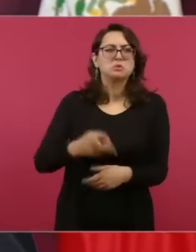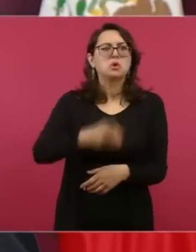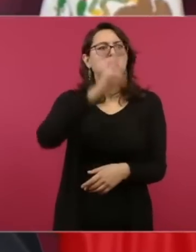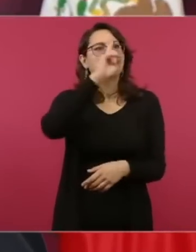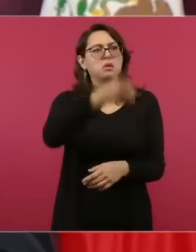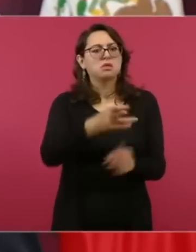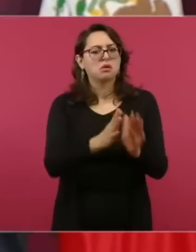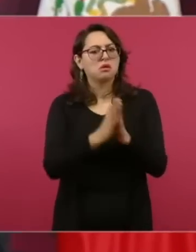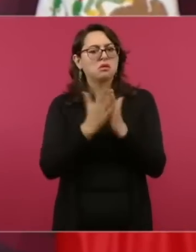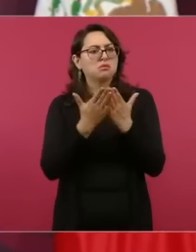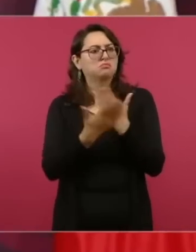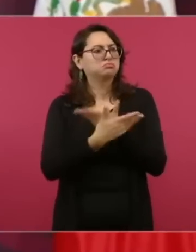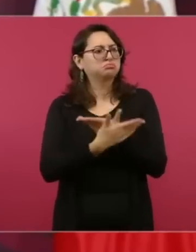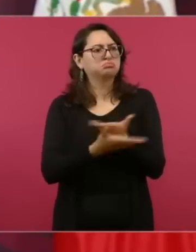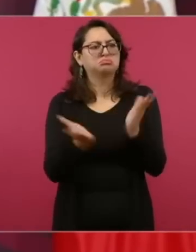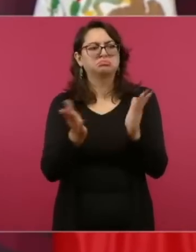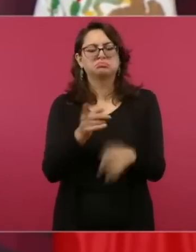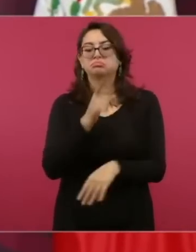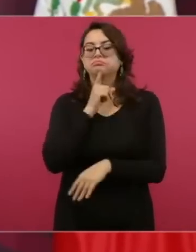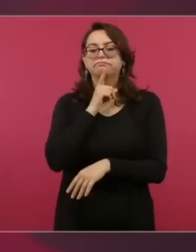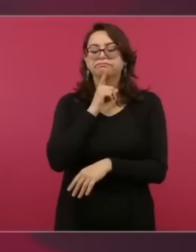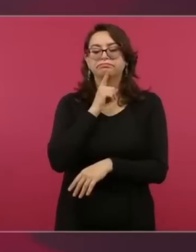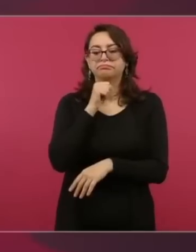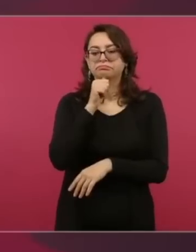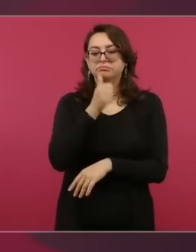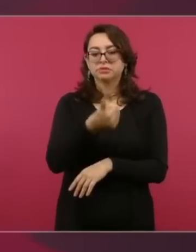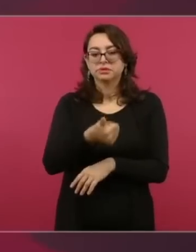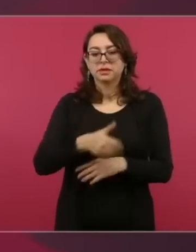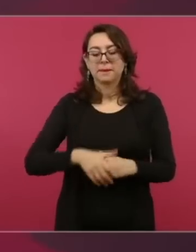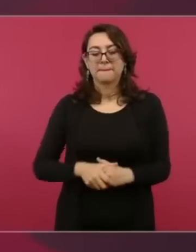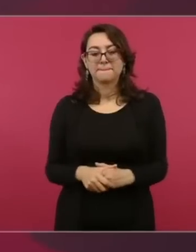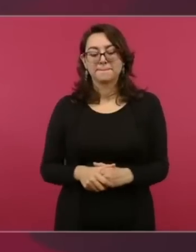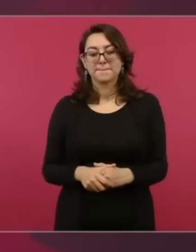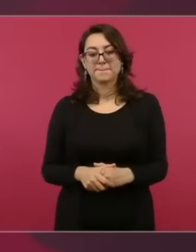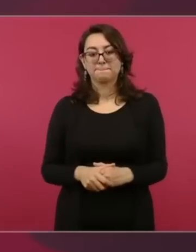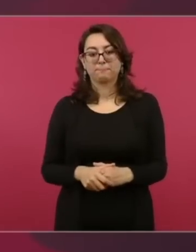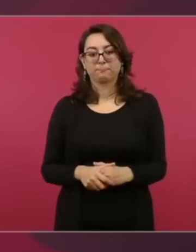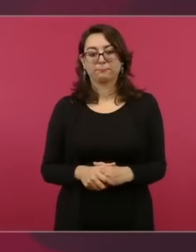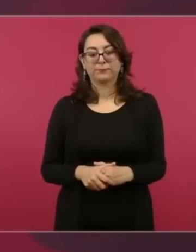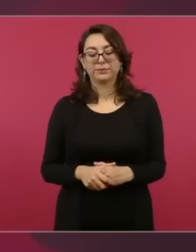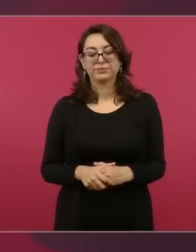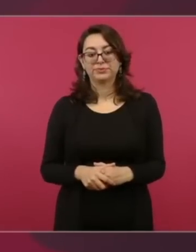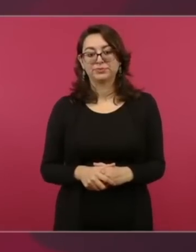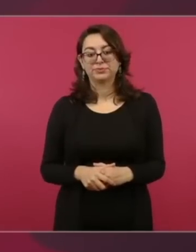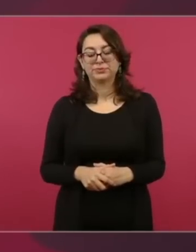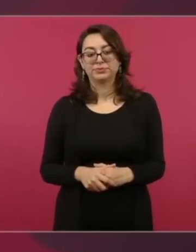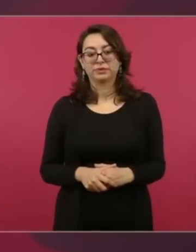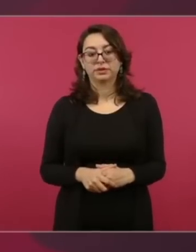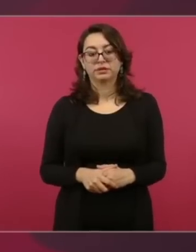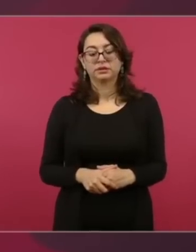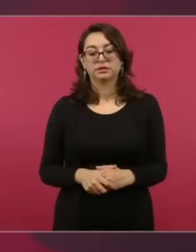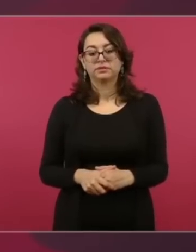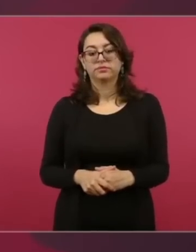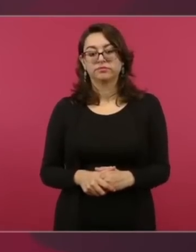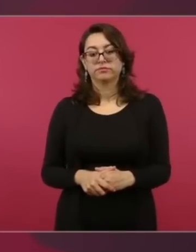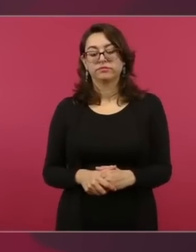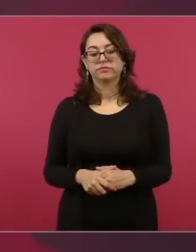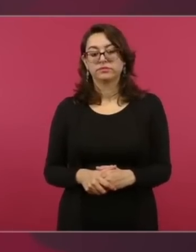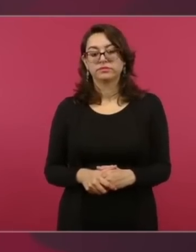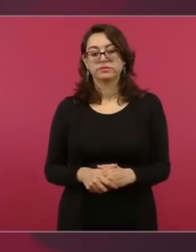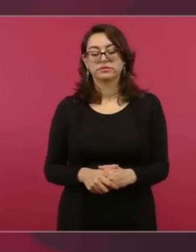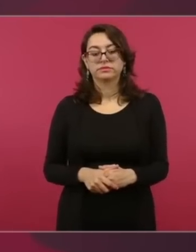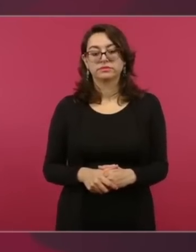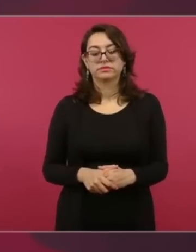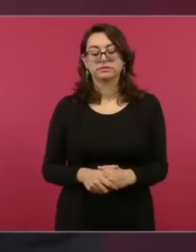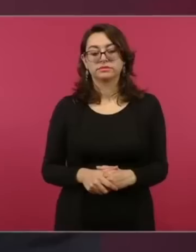Se está planteando que no se distribuyan a las escuelas o a los niños hasta que no